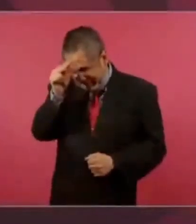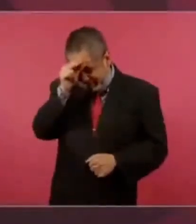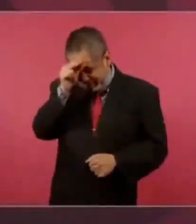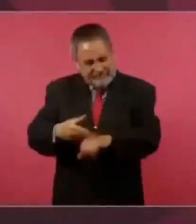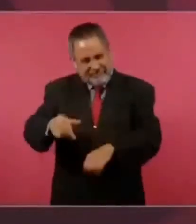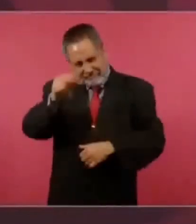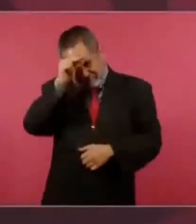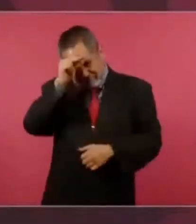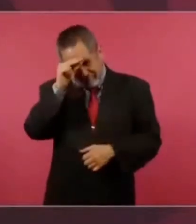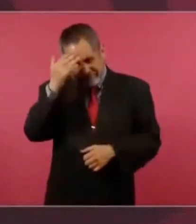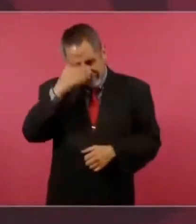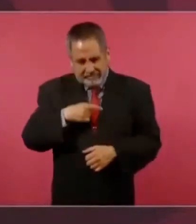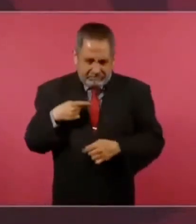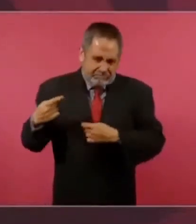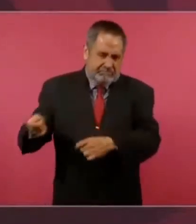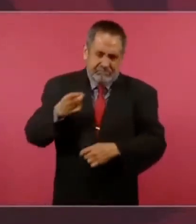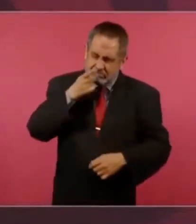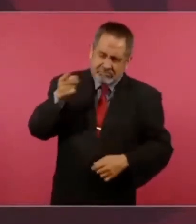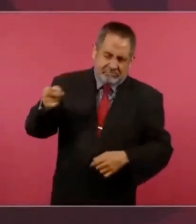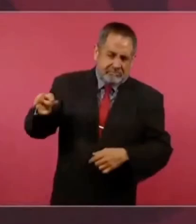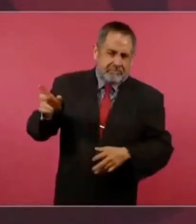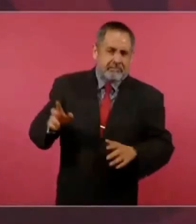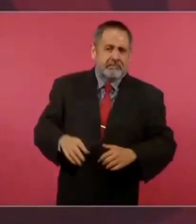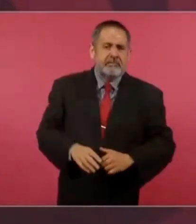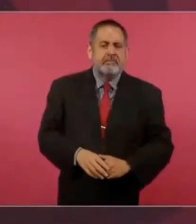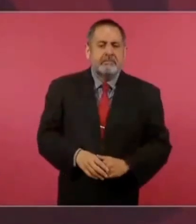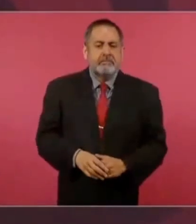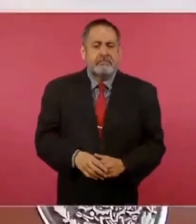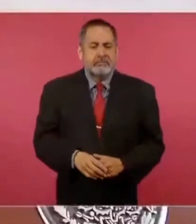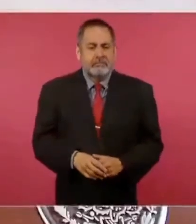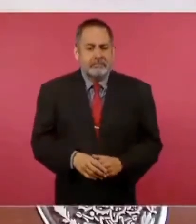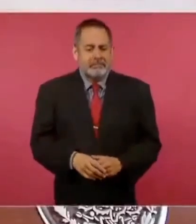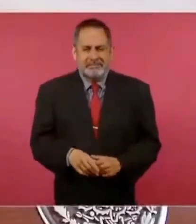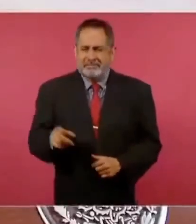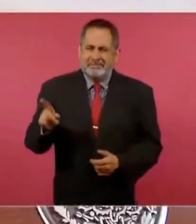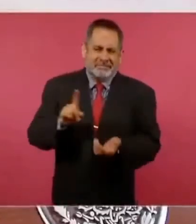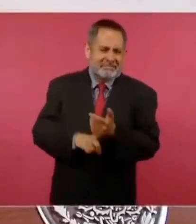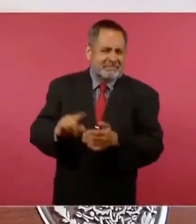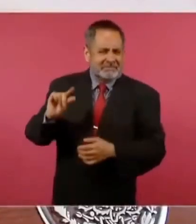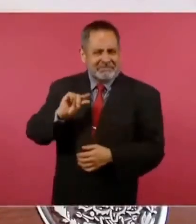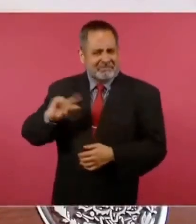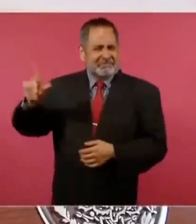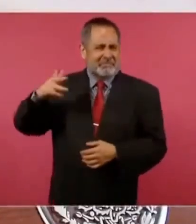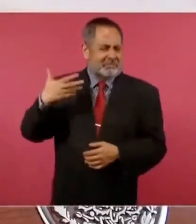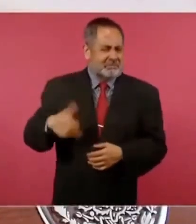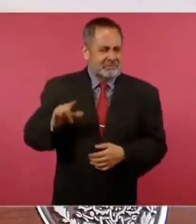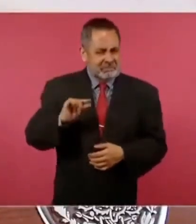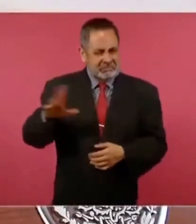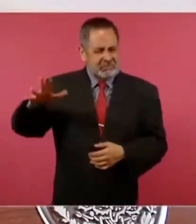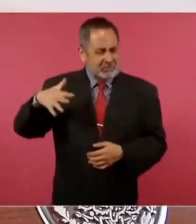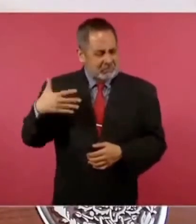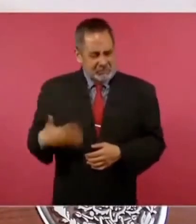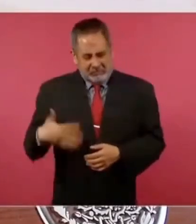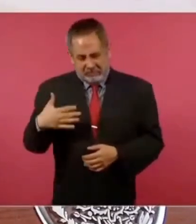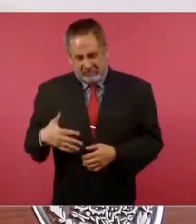inteligente, una académica de primer